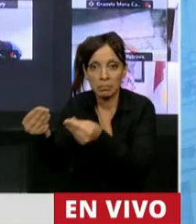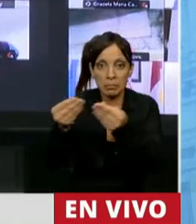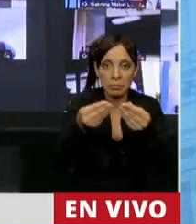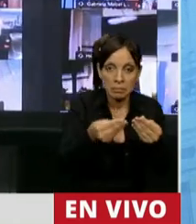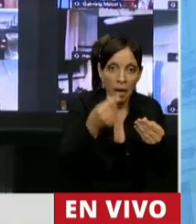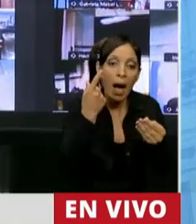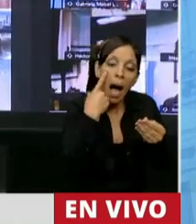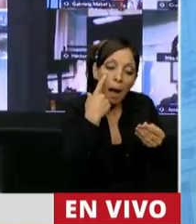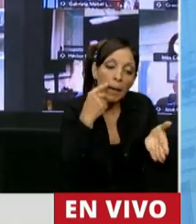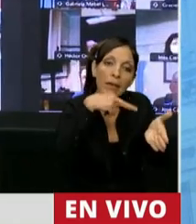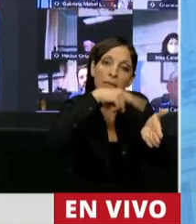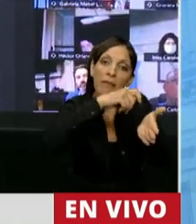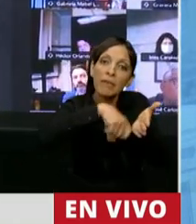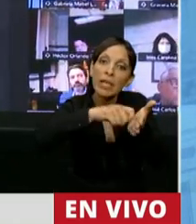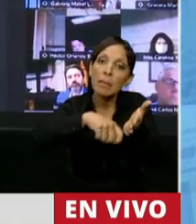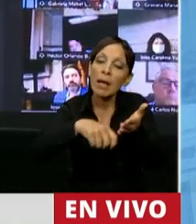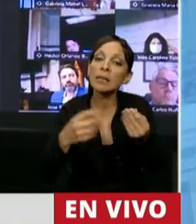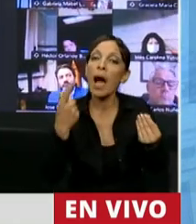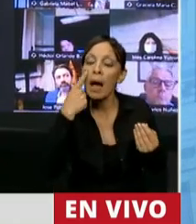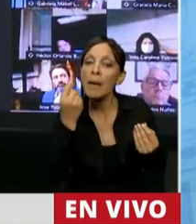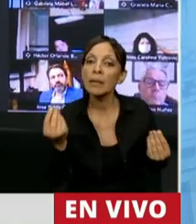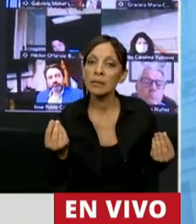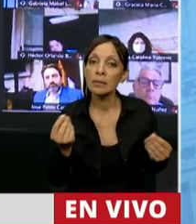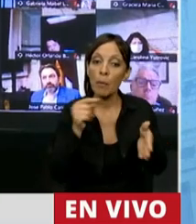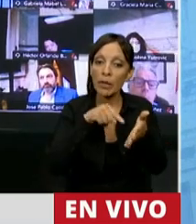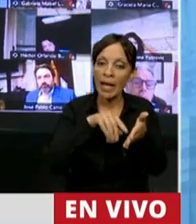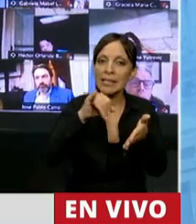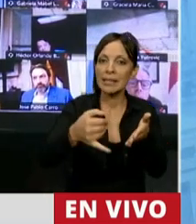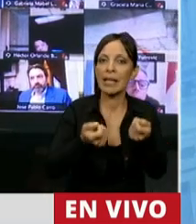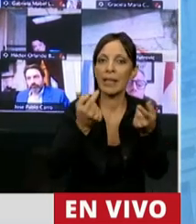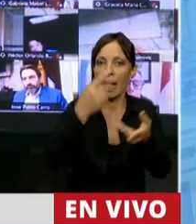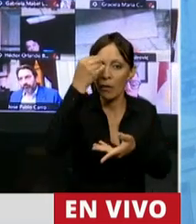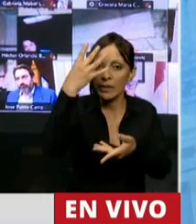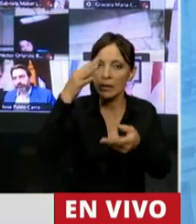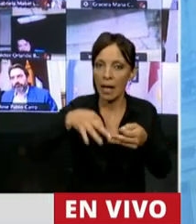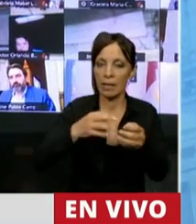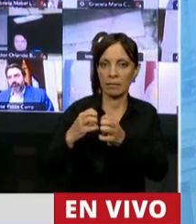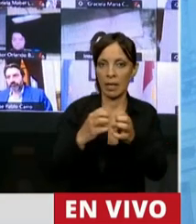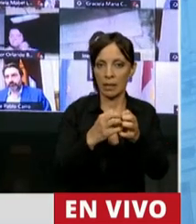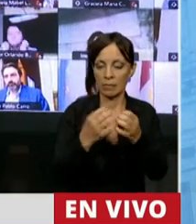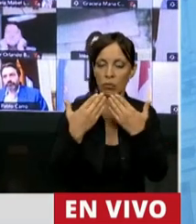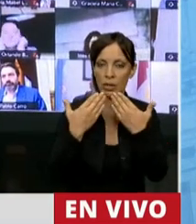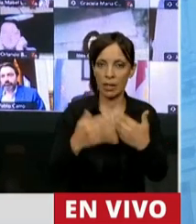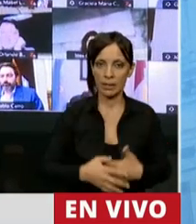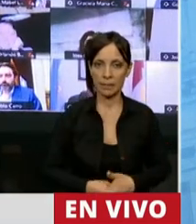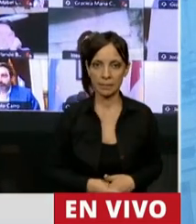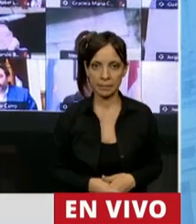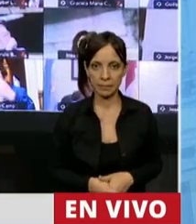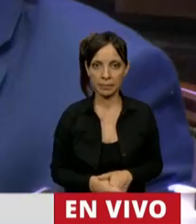con las firmas correspondientes, porque hacen a la validez misma de la presente sesión. Gracias, Presidente.